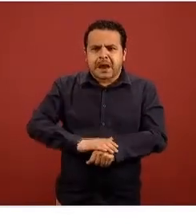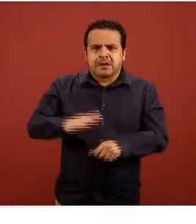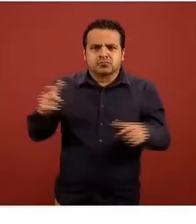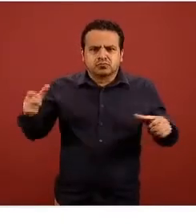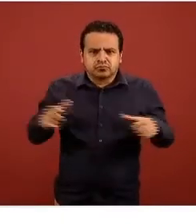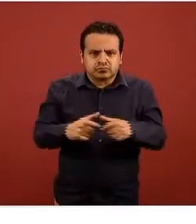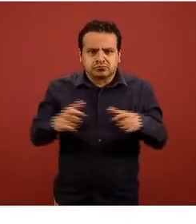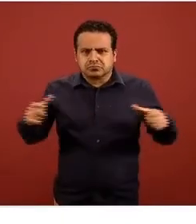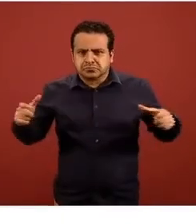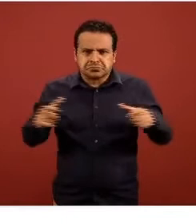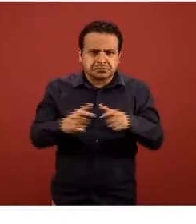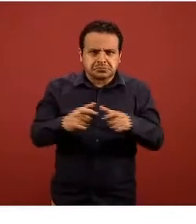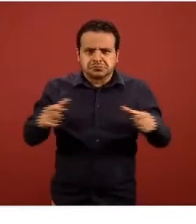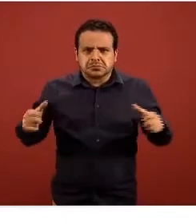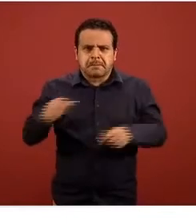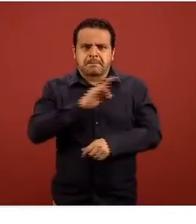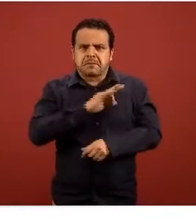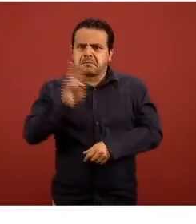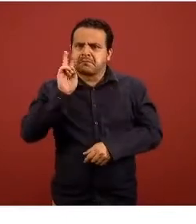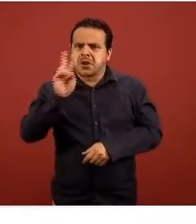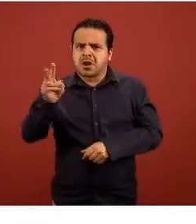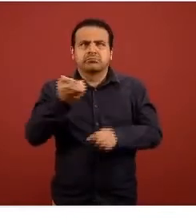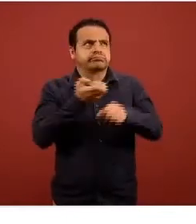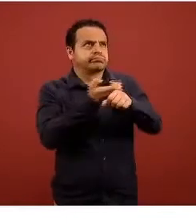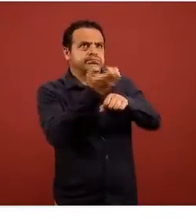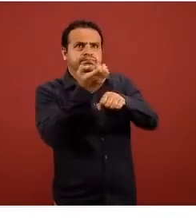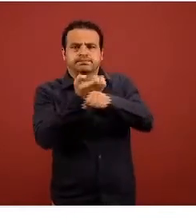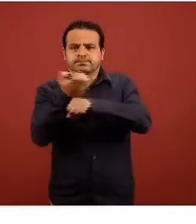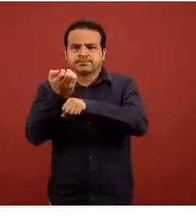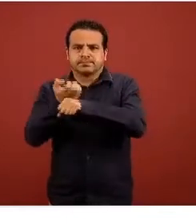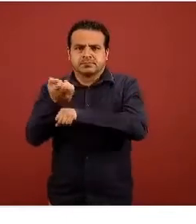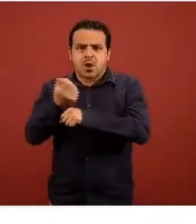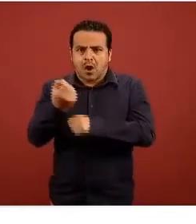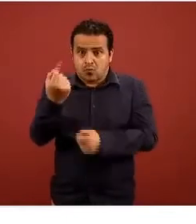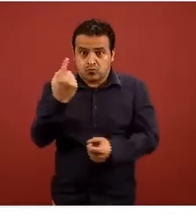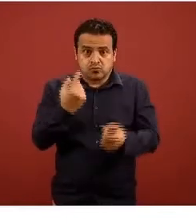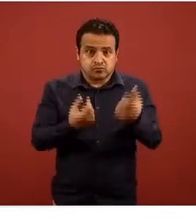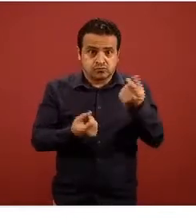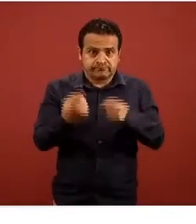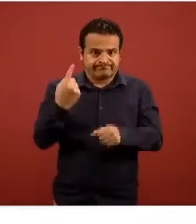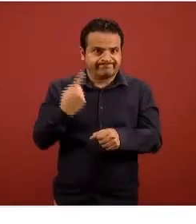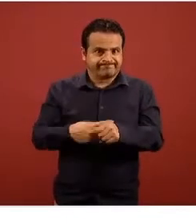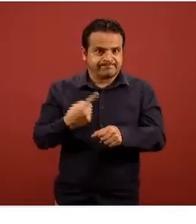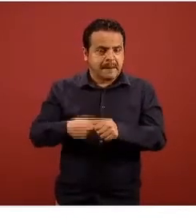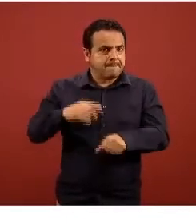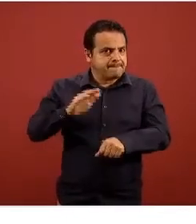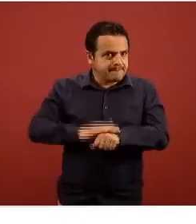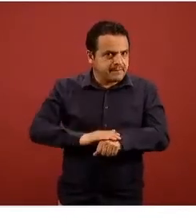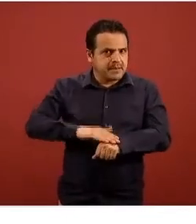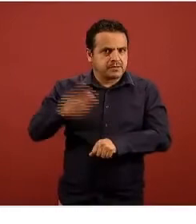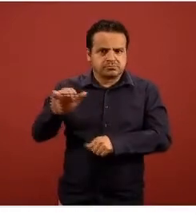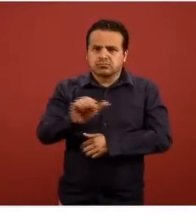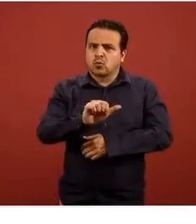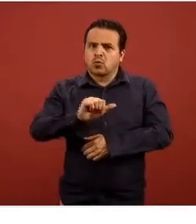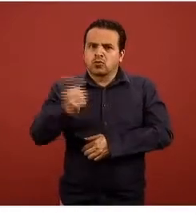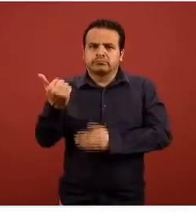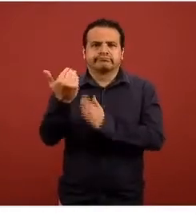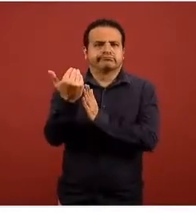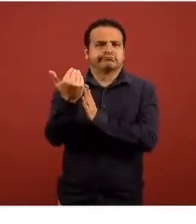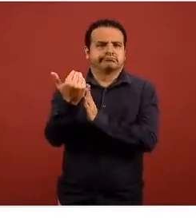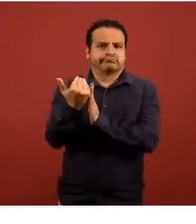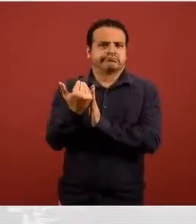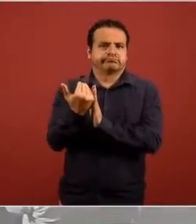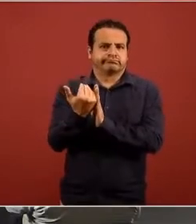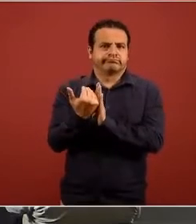momento pues cuáles son las entidades federativas que tienen la carga de enfermedad más reciente o la carga de enfermedad activa en